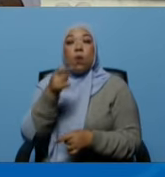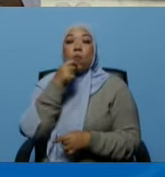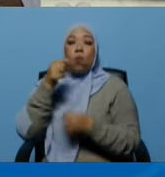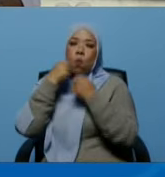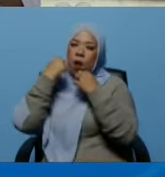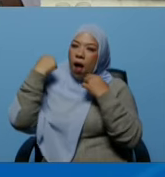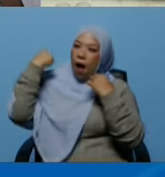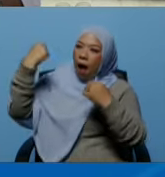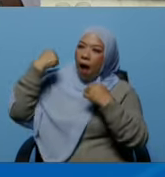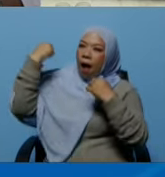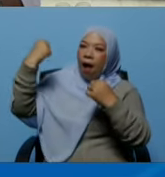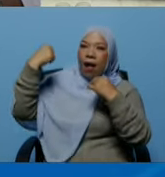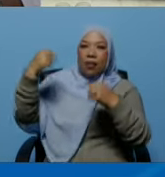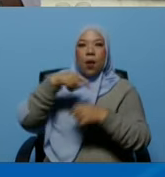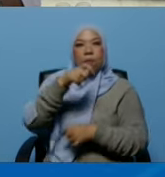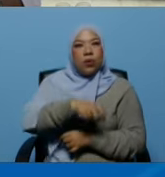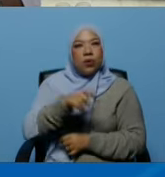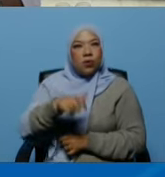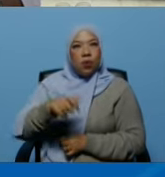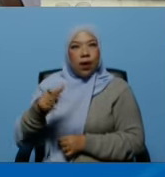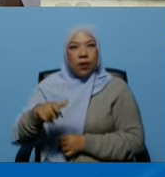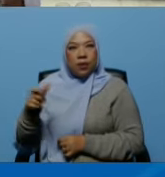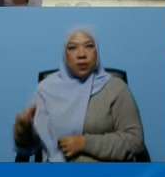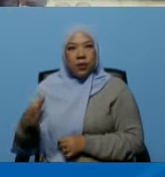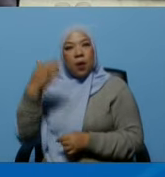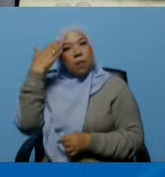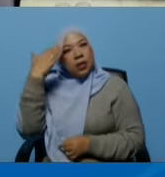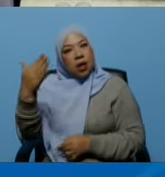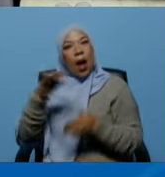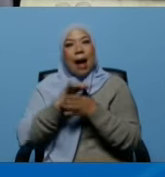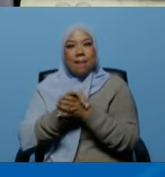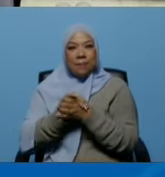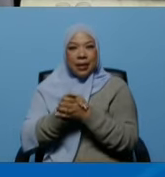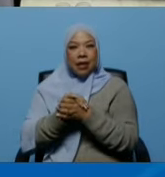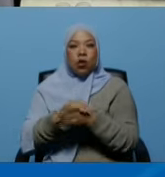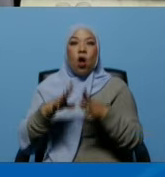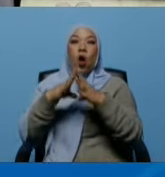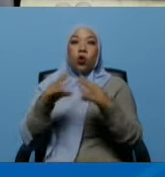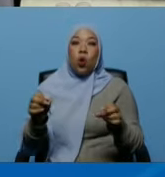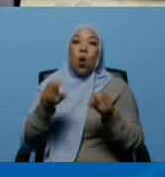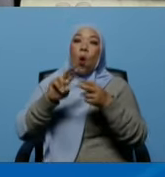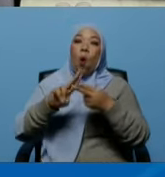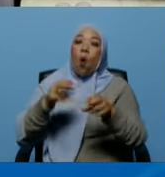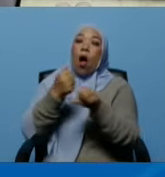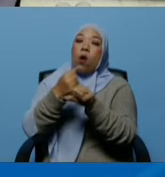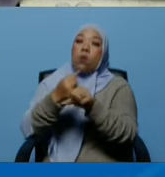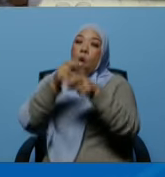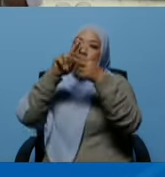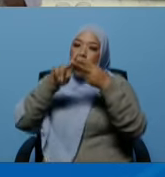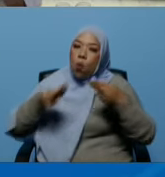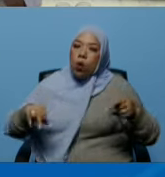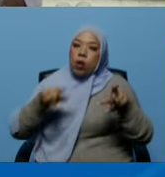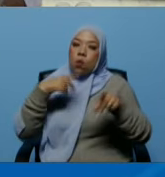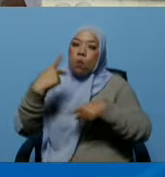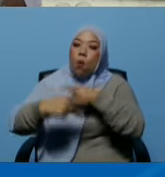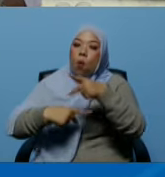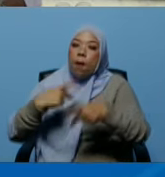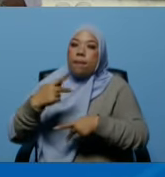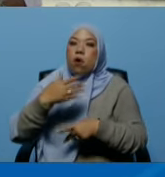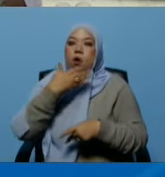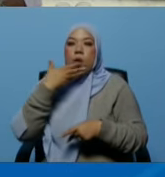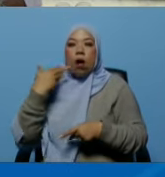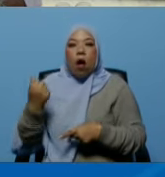a los vecinos de Ana Soto mi saludo y todos los compromisos que asumí con ustedes todos se van a cumplir